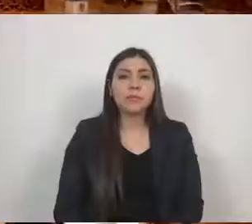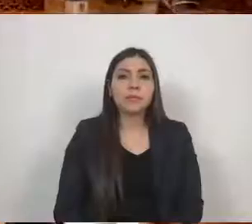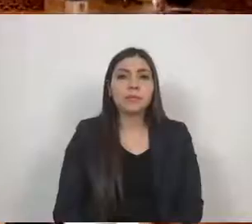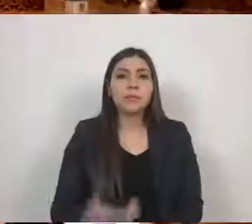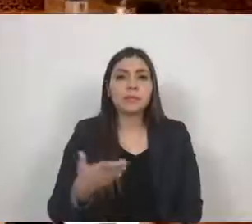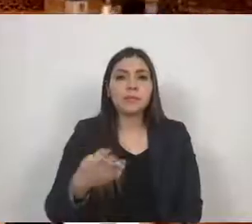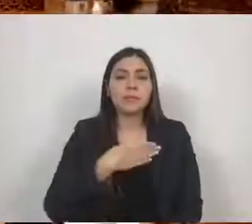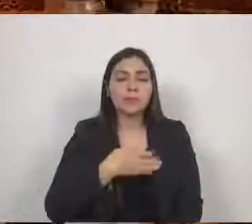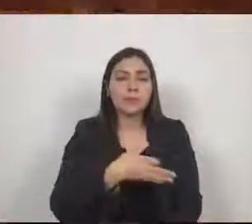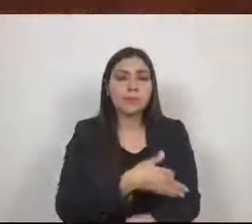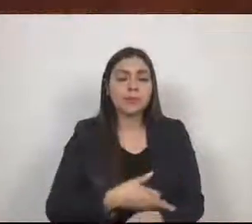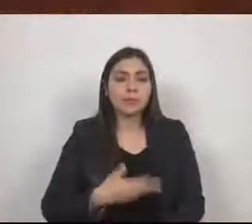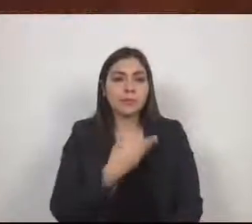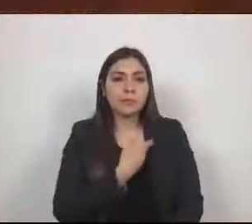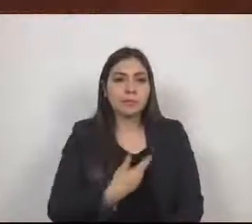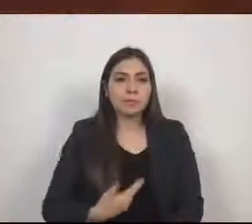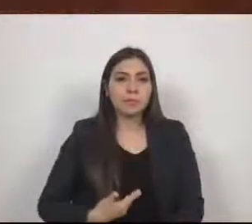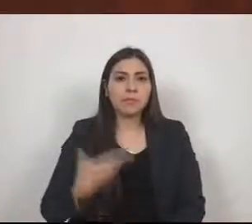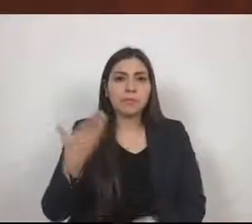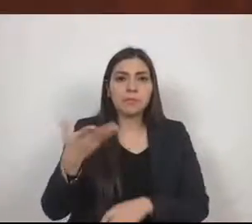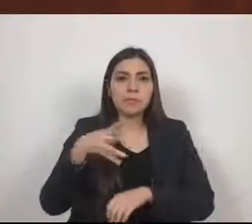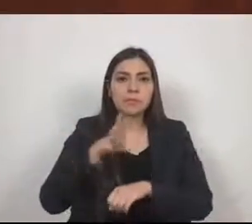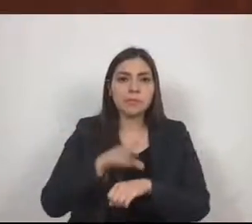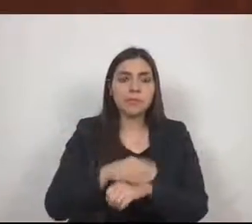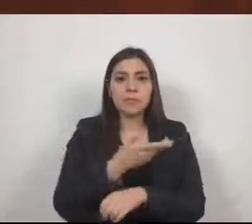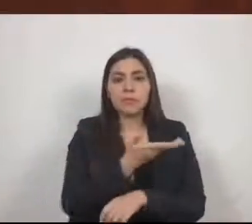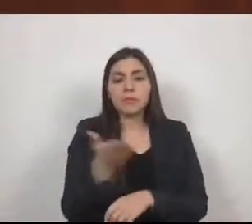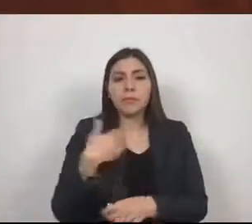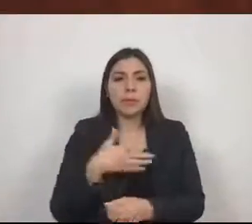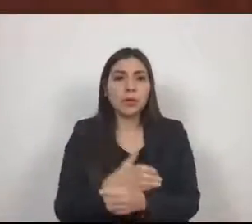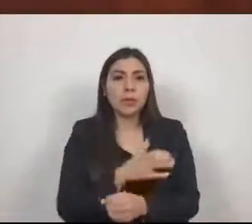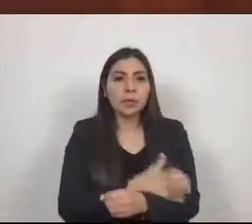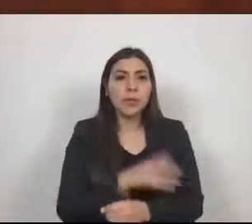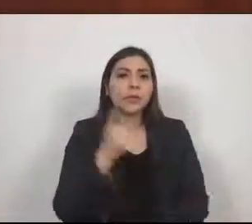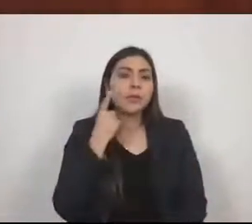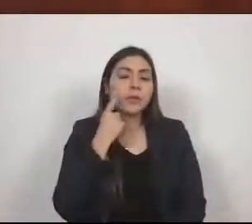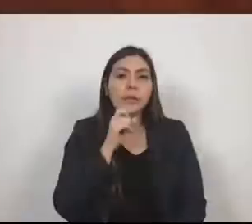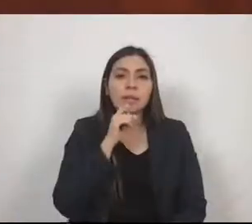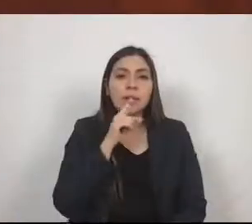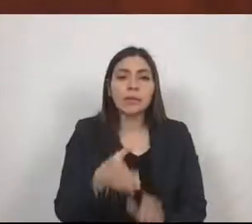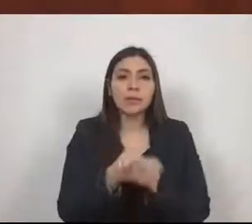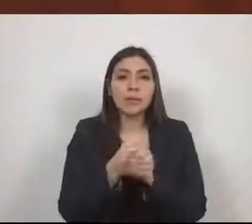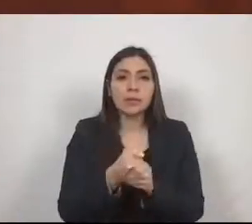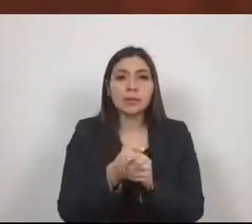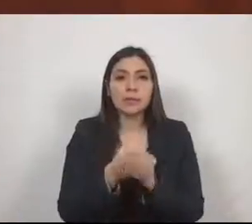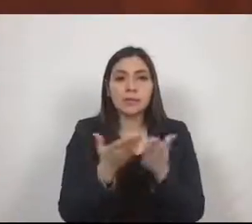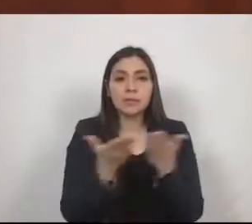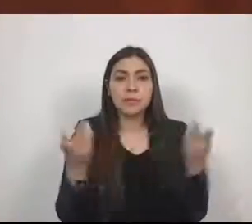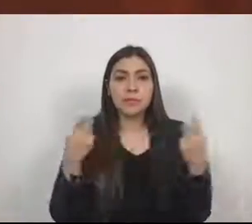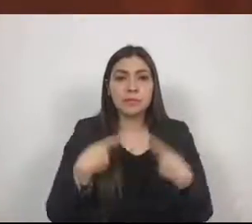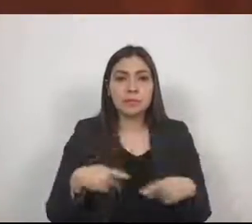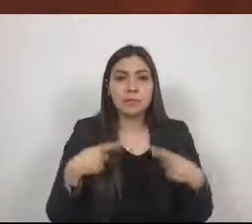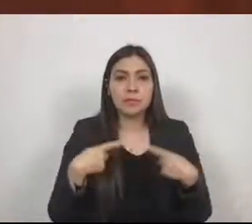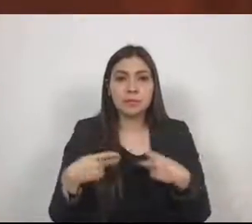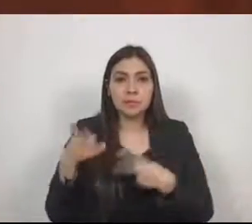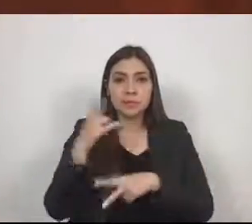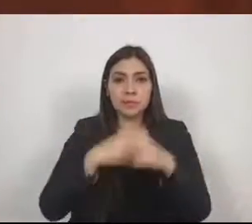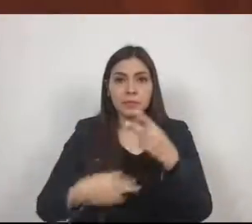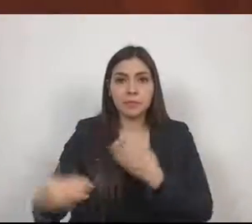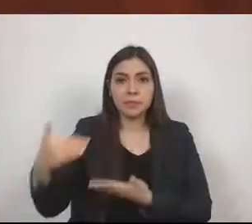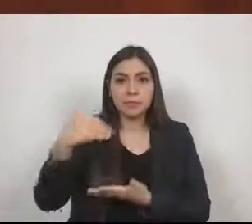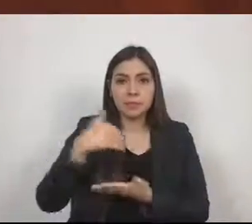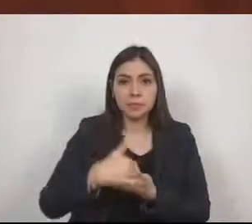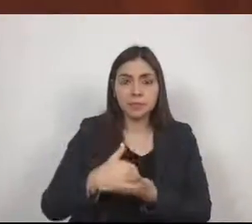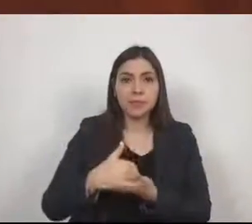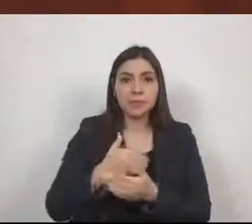Soy de la mesa directiva y de mis compañeros legisladores y saludamos a las personas que nos visitan, que nos acompañan.